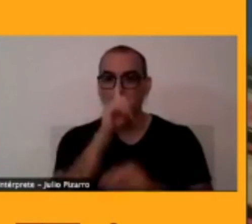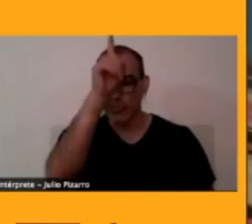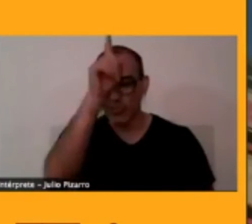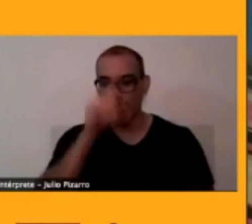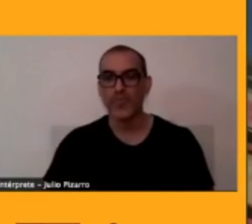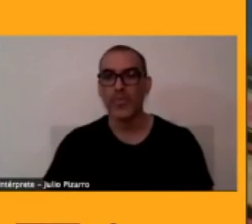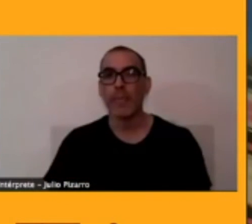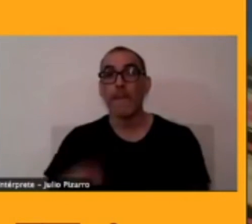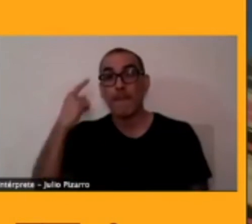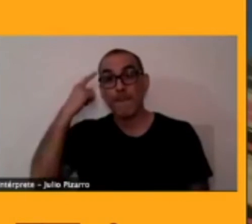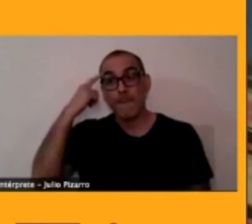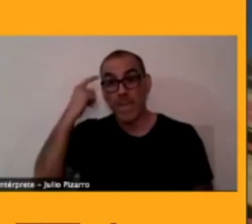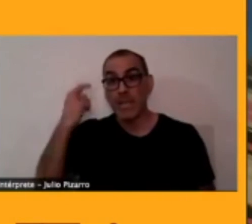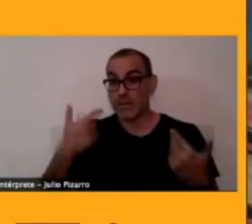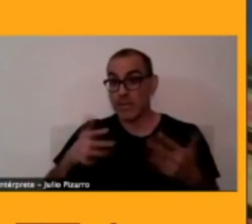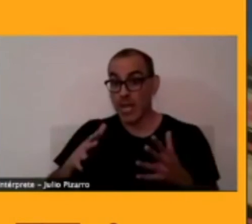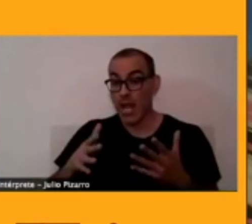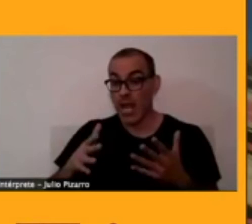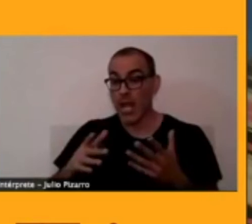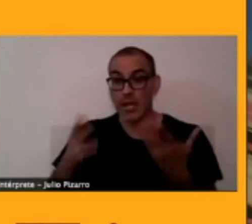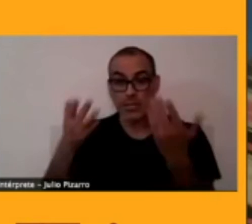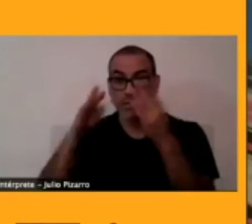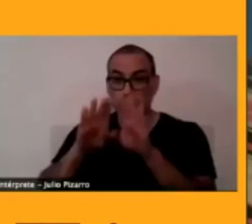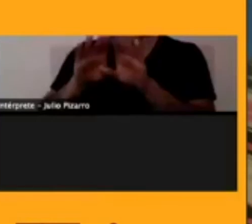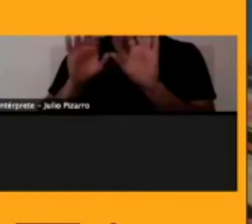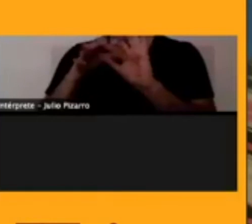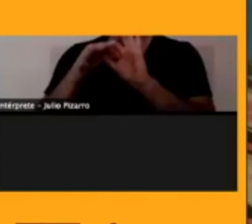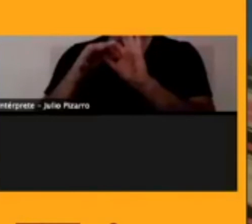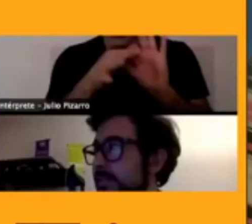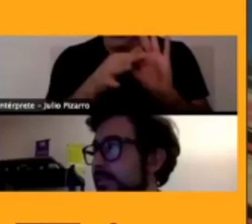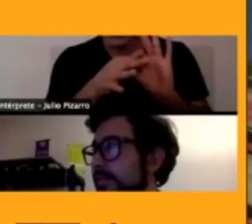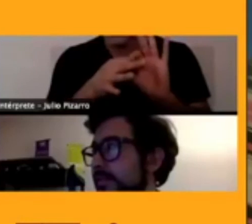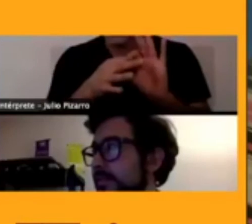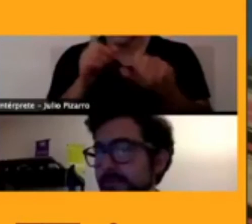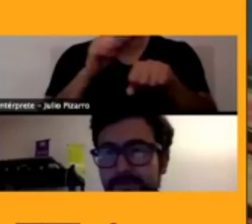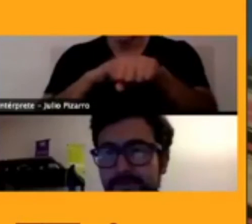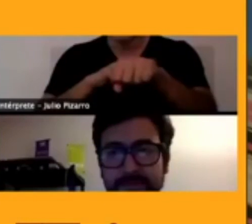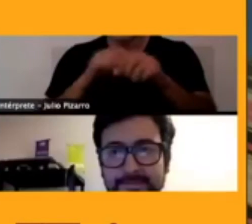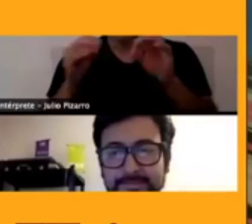termino espero estar en el tiempo me parece que no